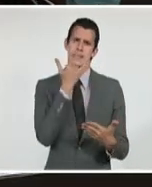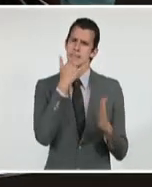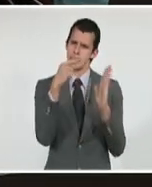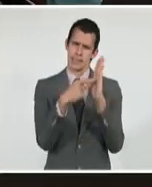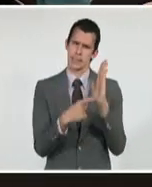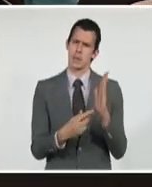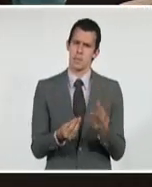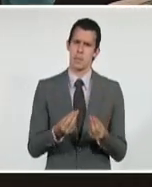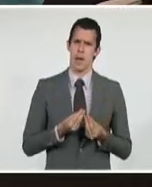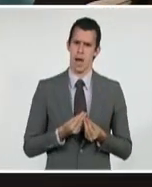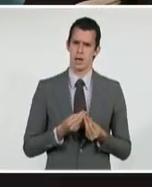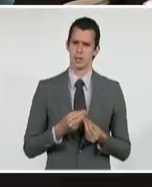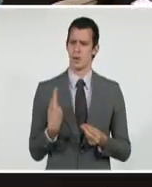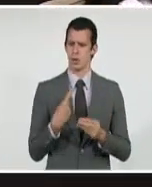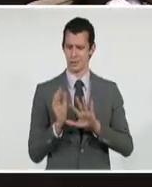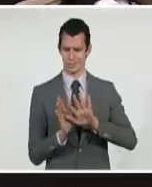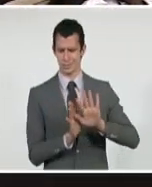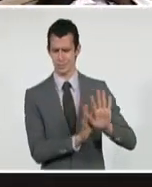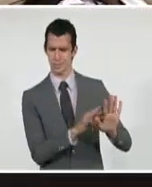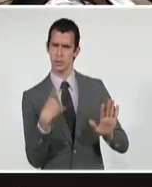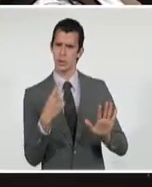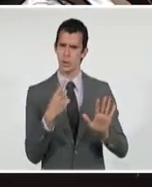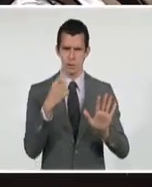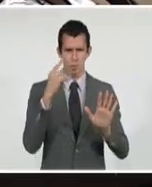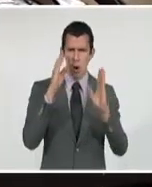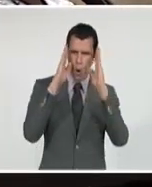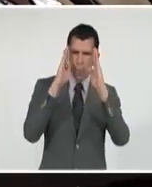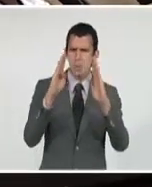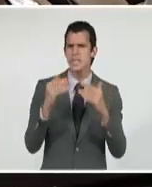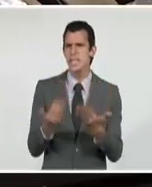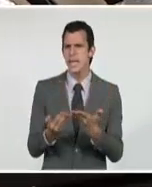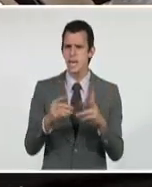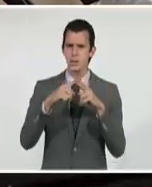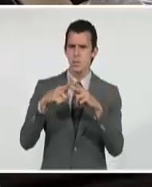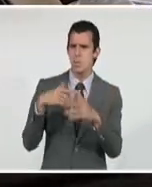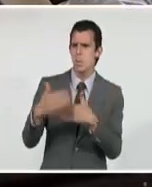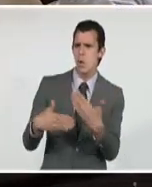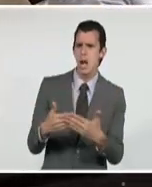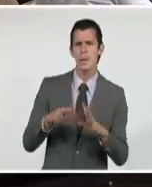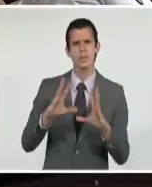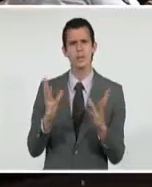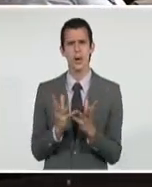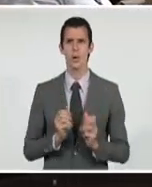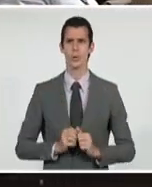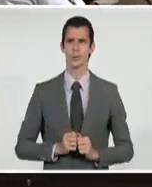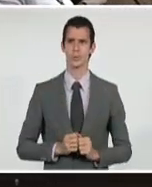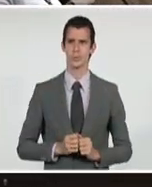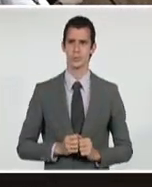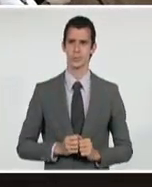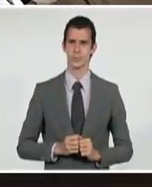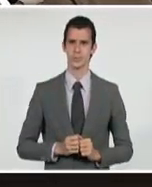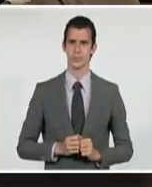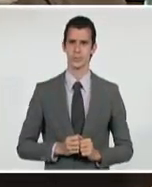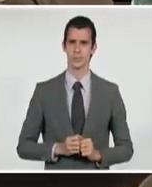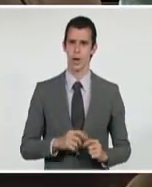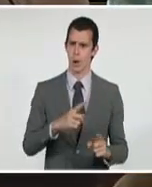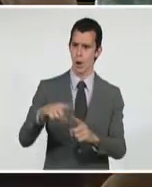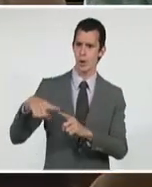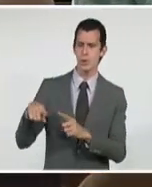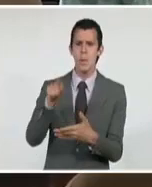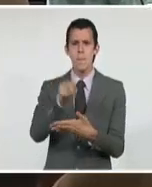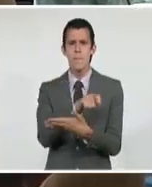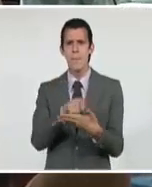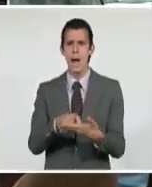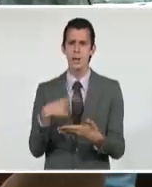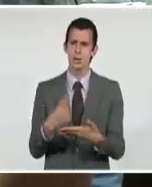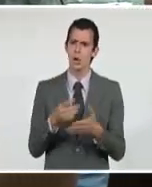soluciones a los actuales problemas, ni tampoco hemos renunciado a los planes futuros. Es por ello